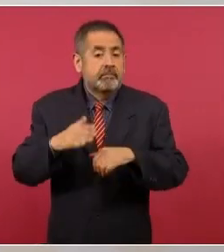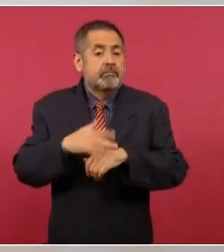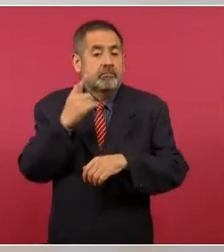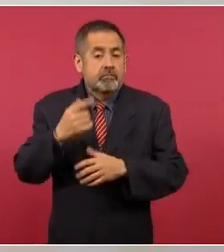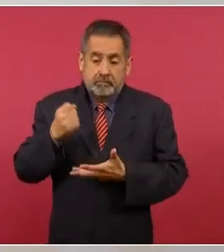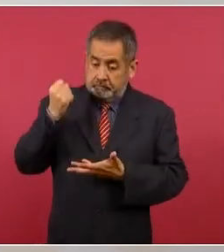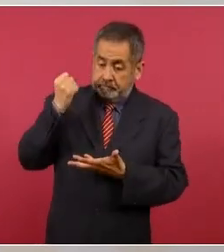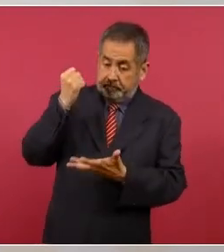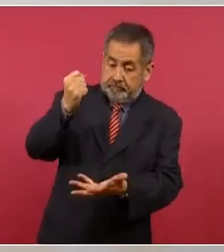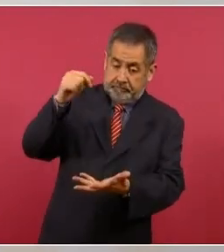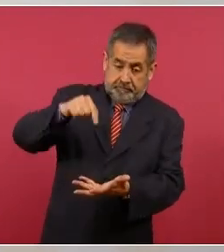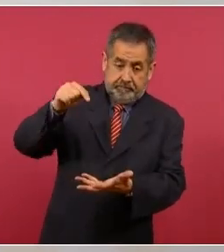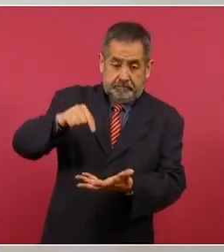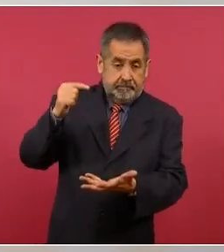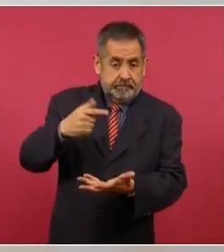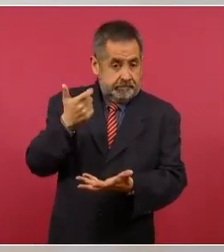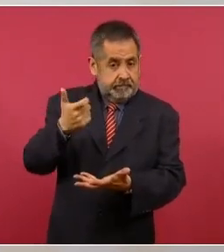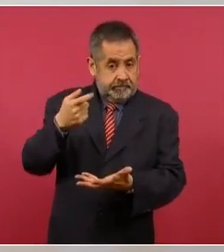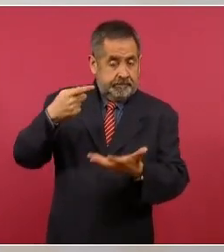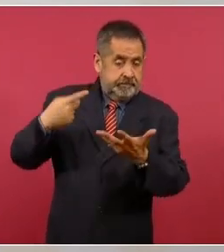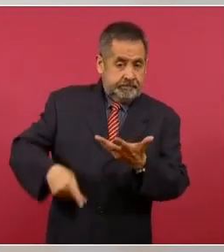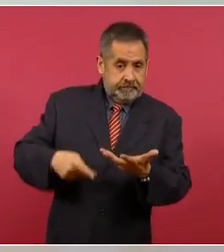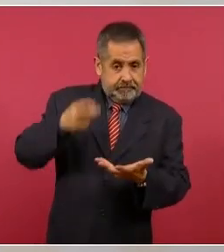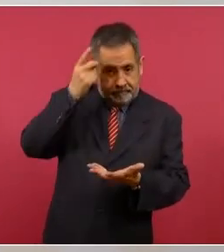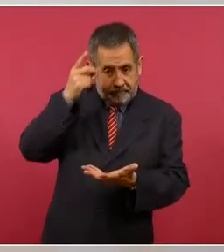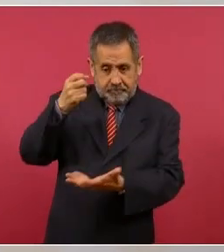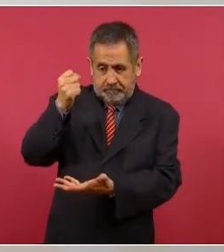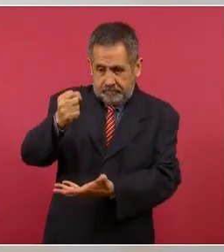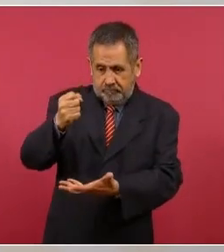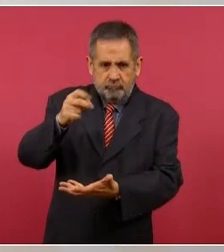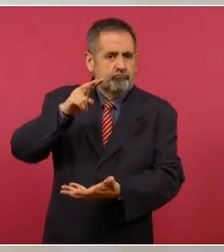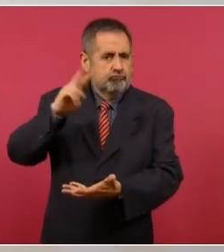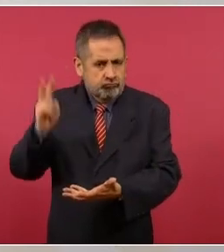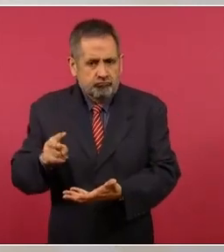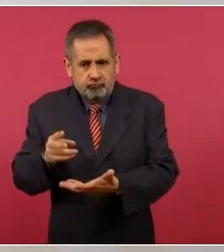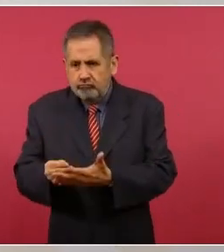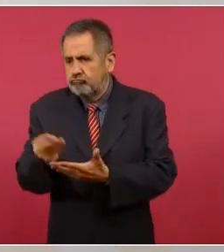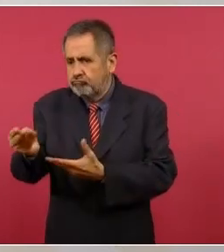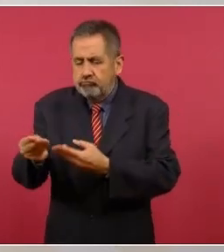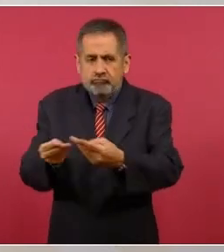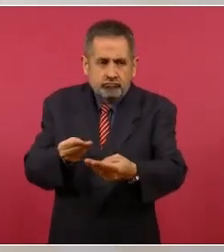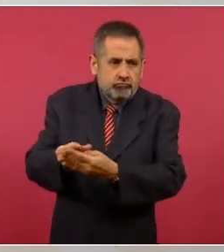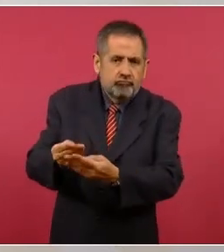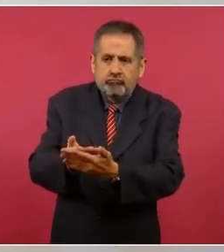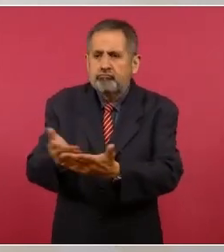presupuesto público ya es verdaderamente público